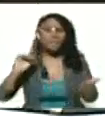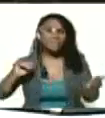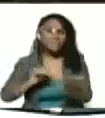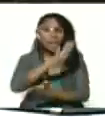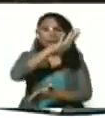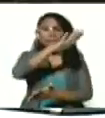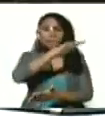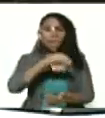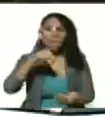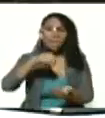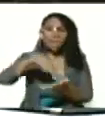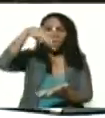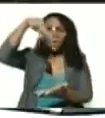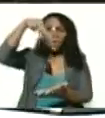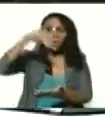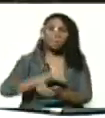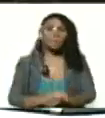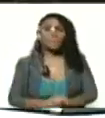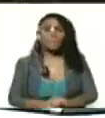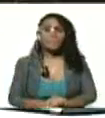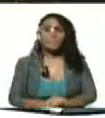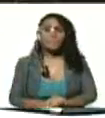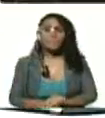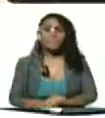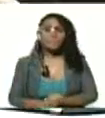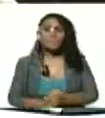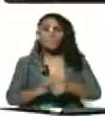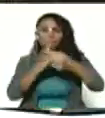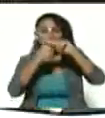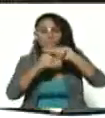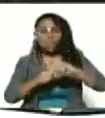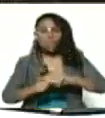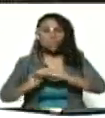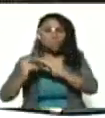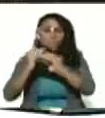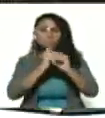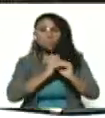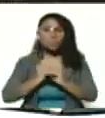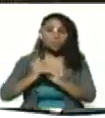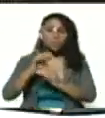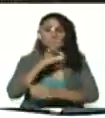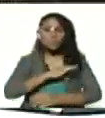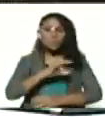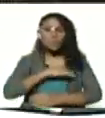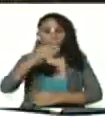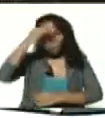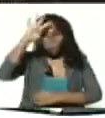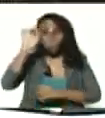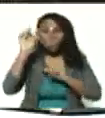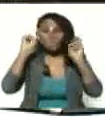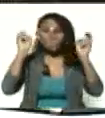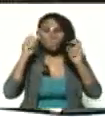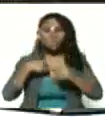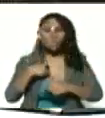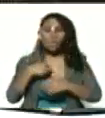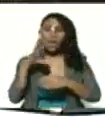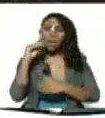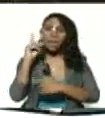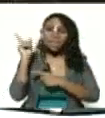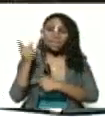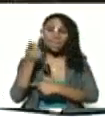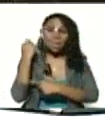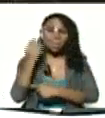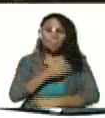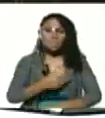cualitativo, cuantitativo de toda la sociedad cubana. Fue uno de los temas que hablé con Patricia Villegas ayer.